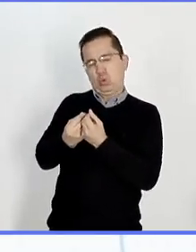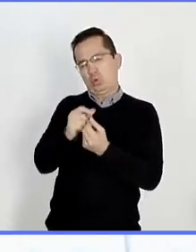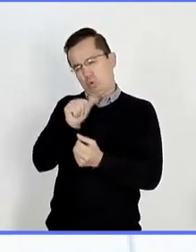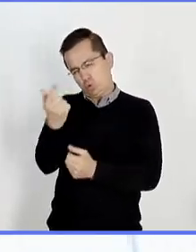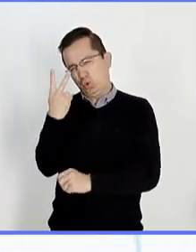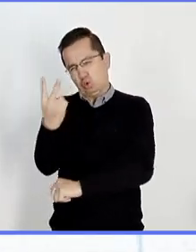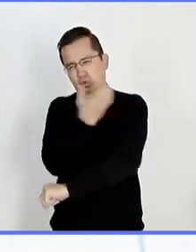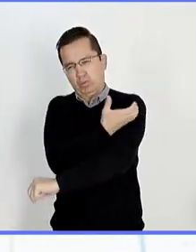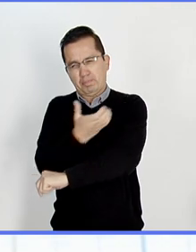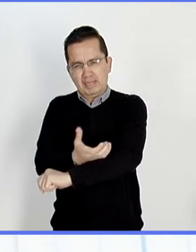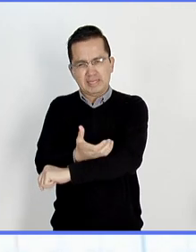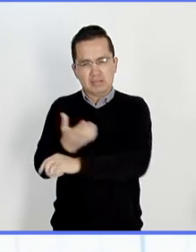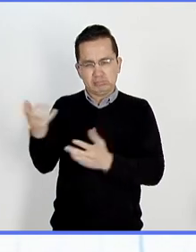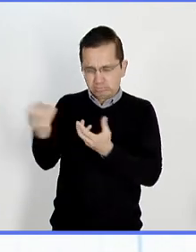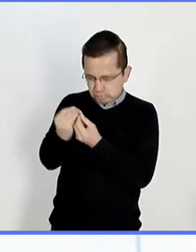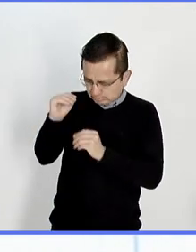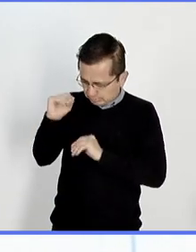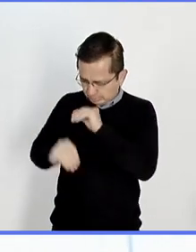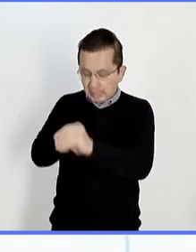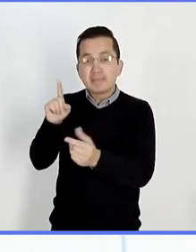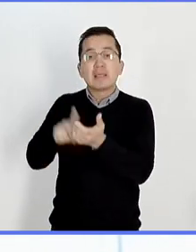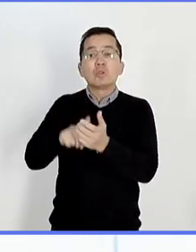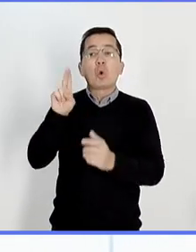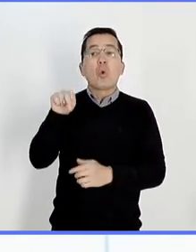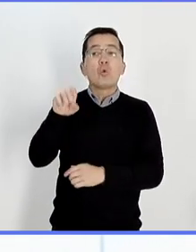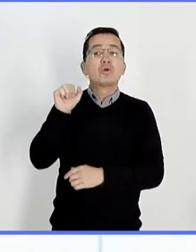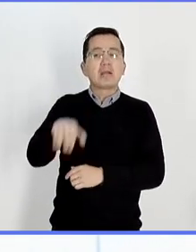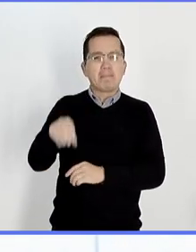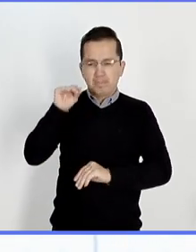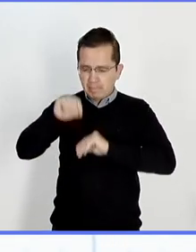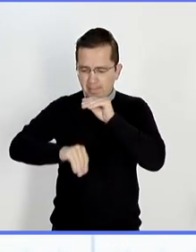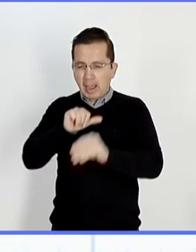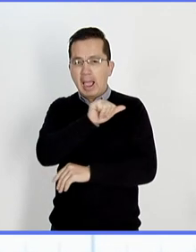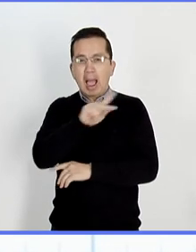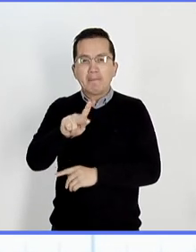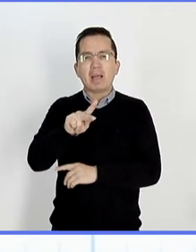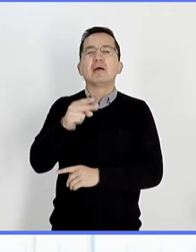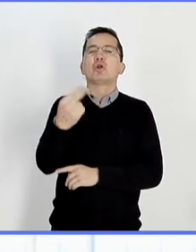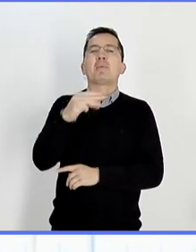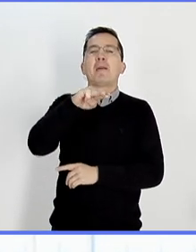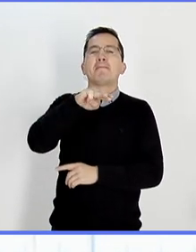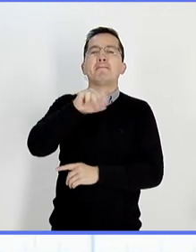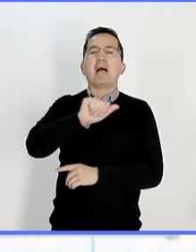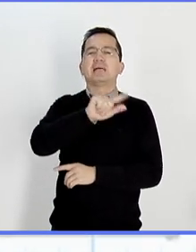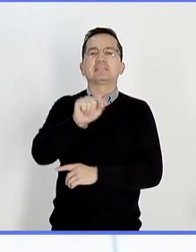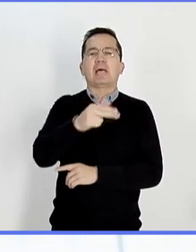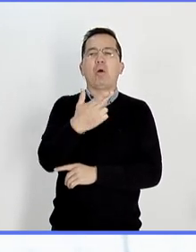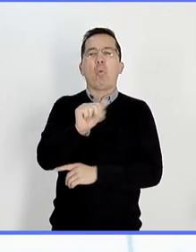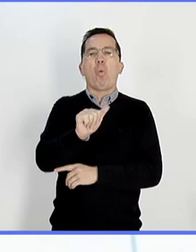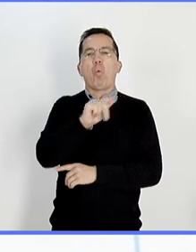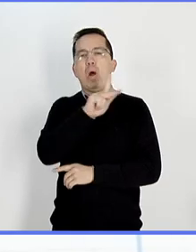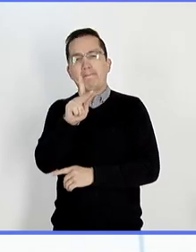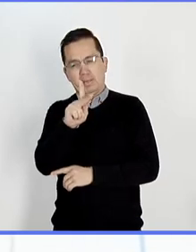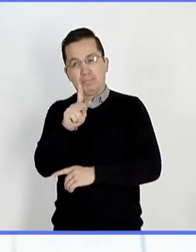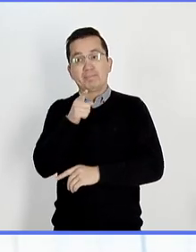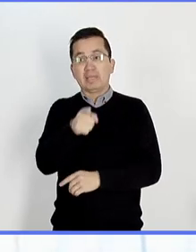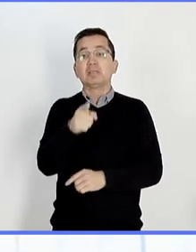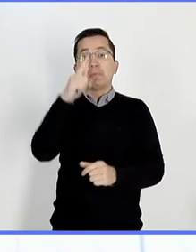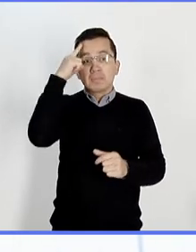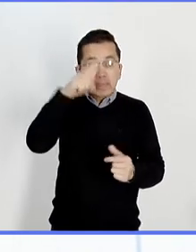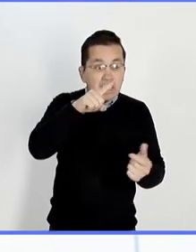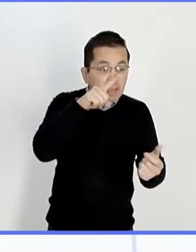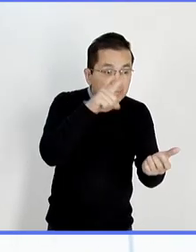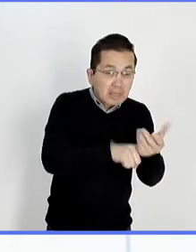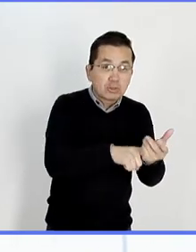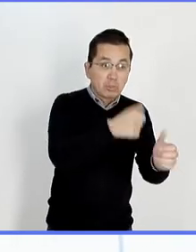del Estado de México, desarrolló en la UNAM una aplicación de celular llamada Mazahua, que ya se usa para enseñar la lengua en la primaria,